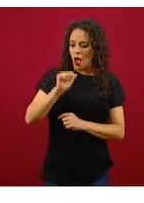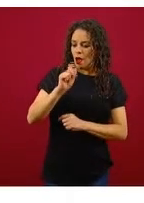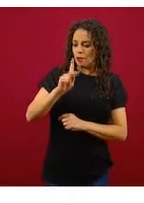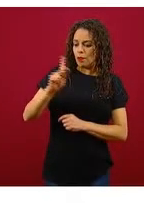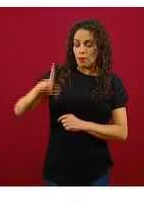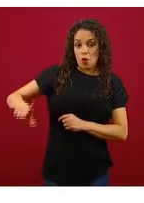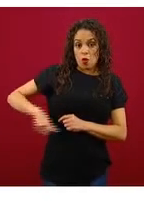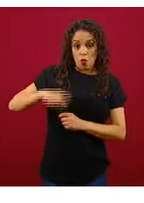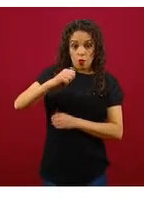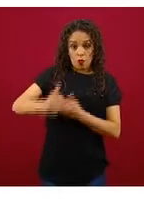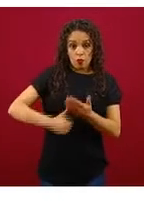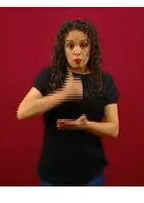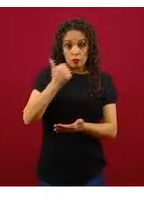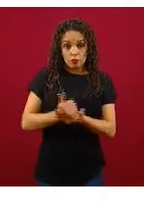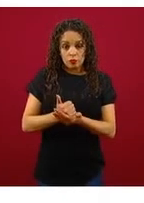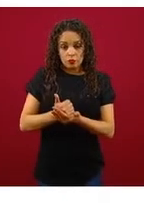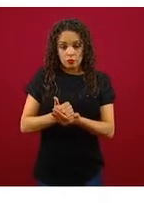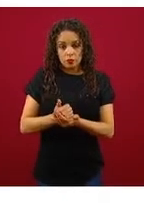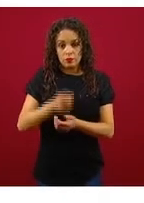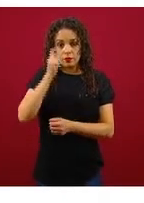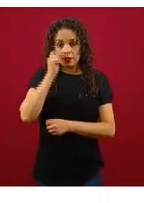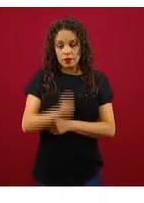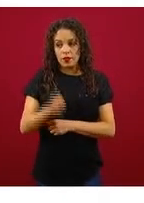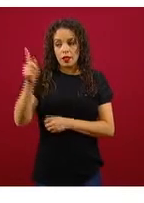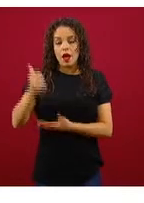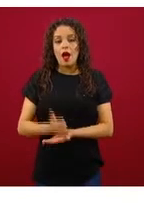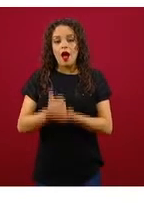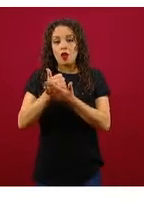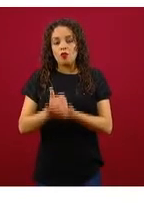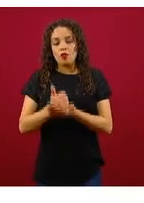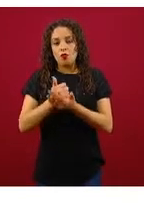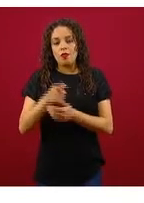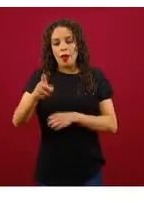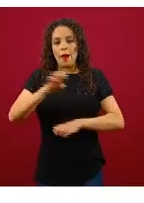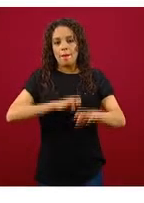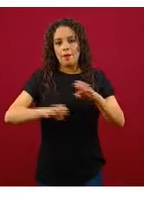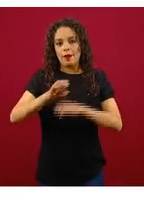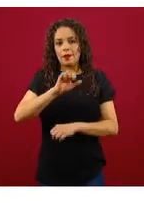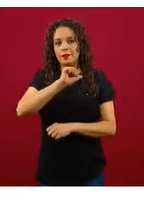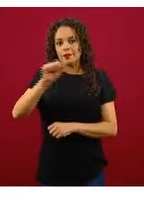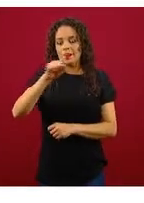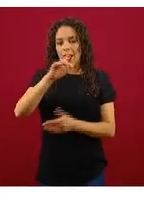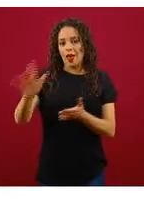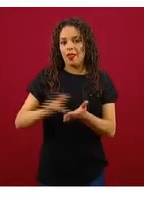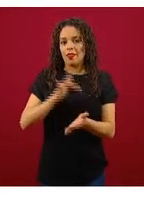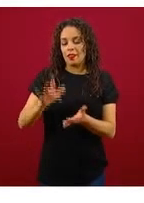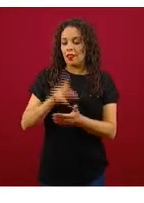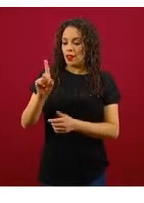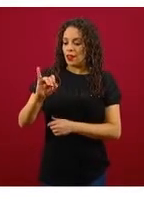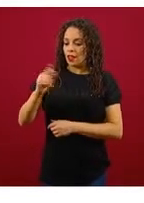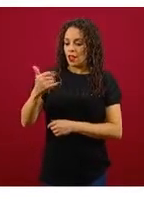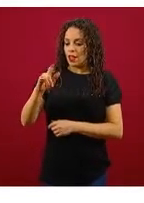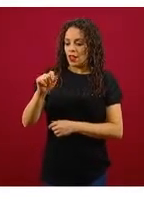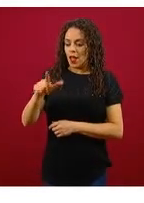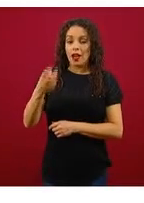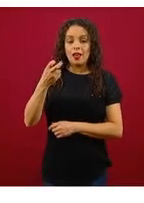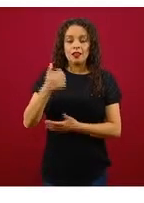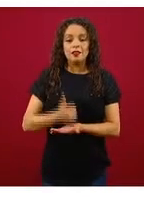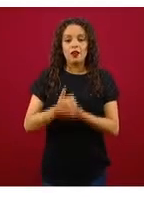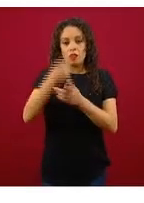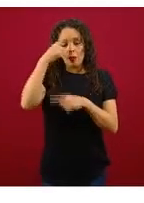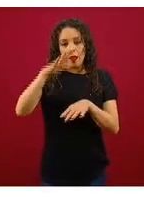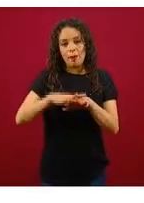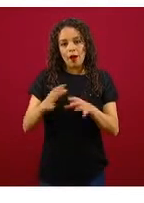ciudad, sobre todo a través de la Agencia Digital de Innovación Pública, ha desarrollado. Utilizamos la infraestructura del OCATEL y del